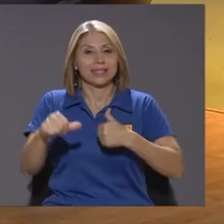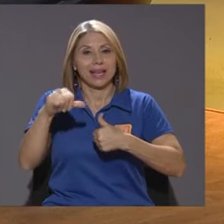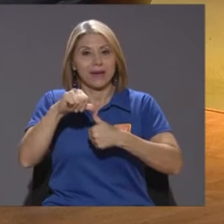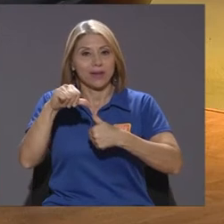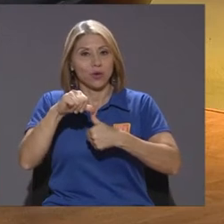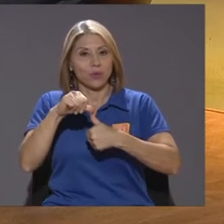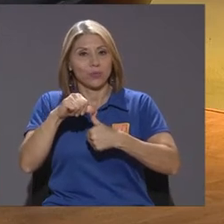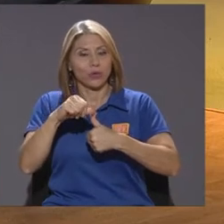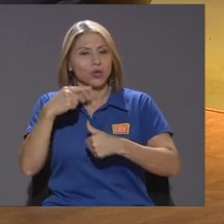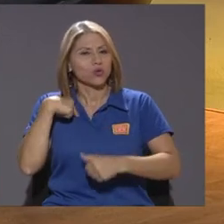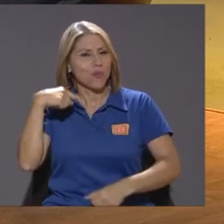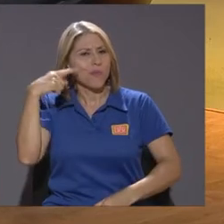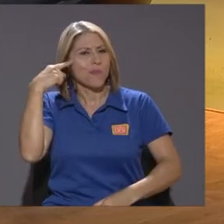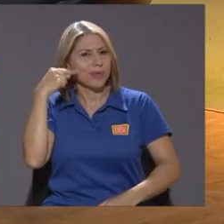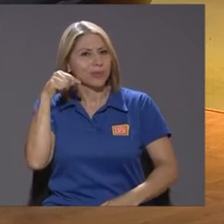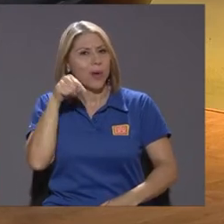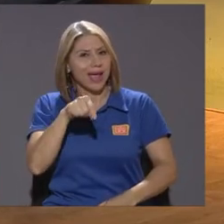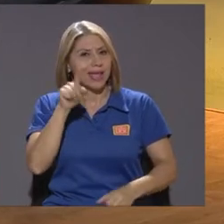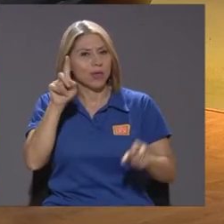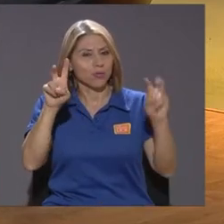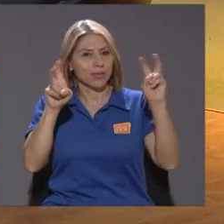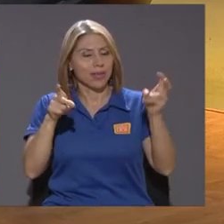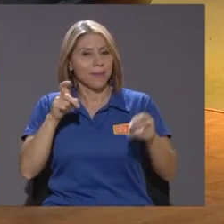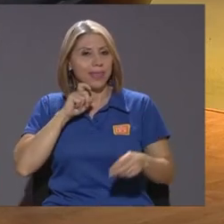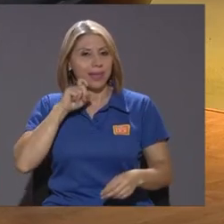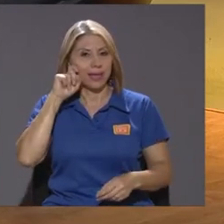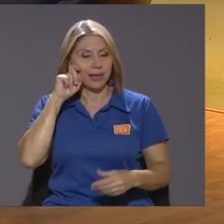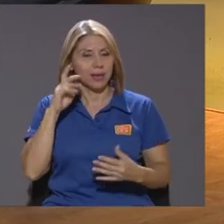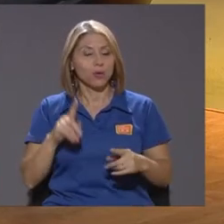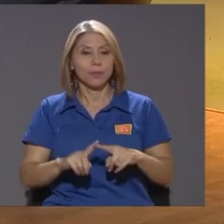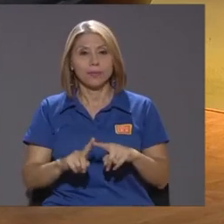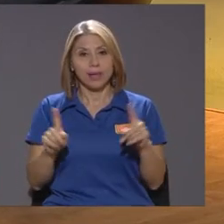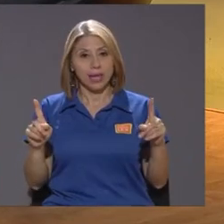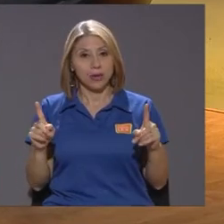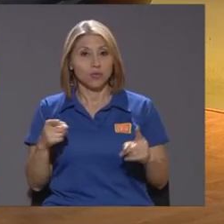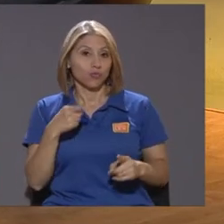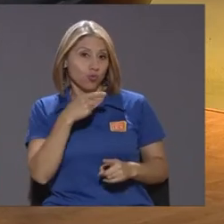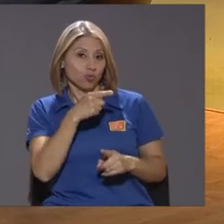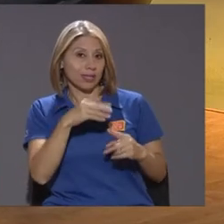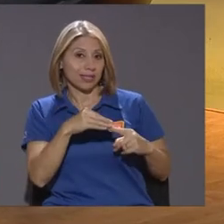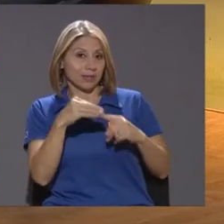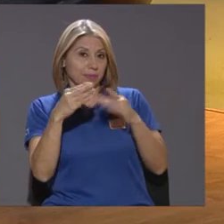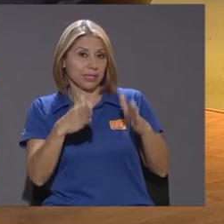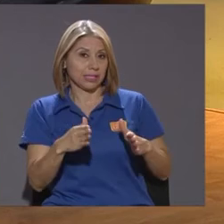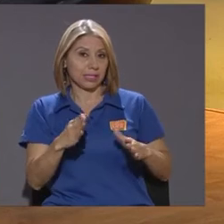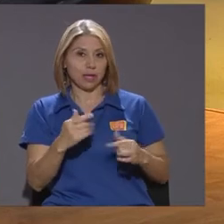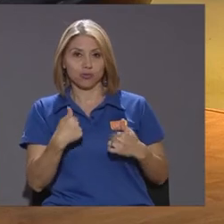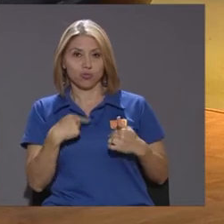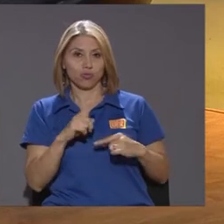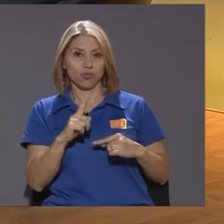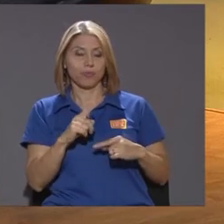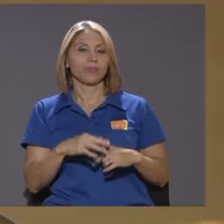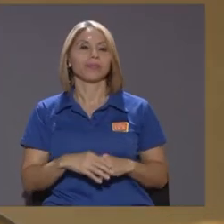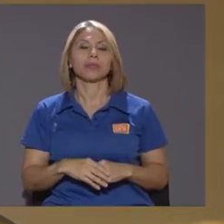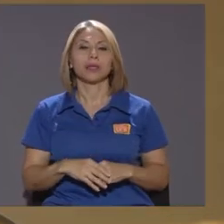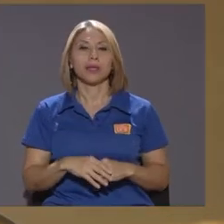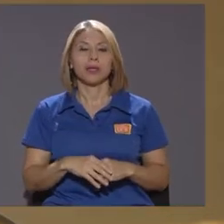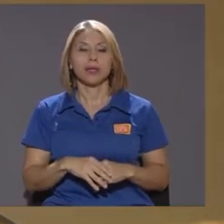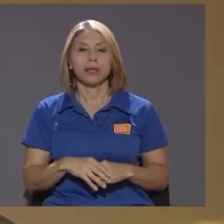hay un tema de género pero usted es el demógrafo y no yo y también